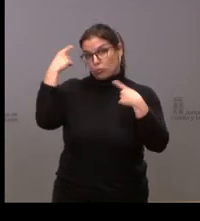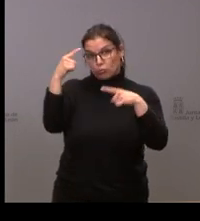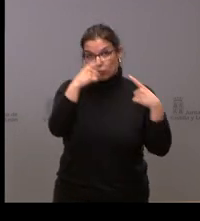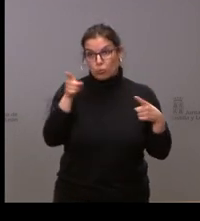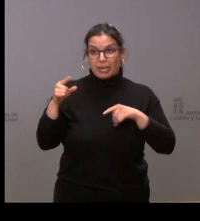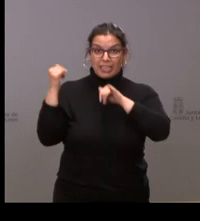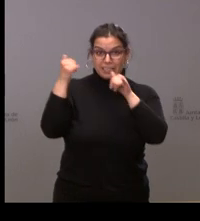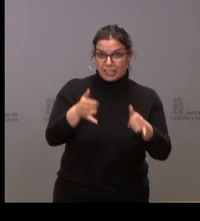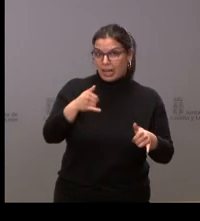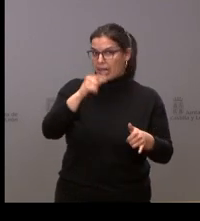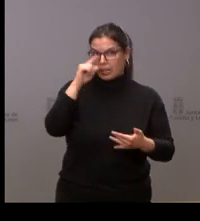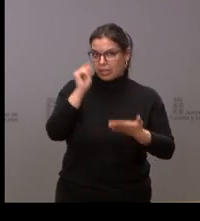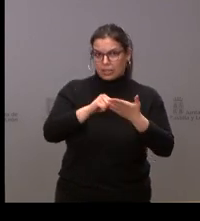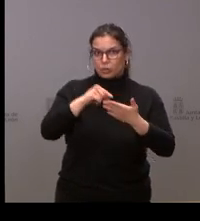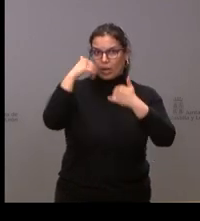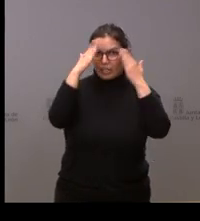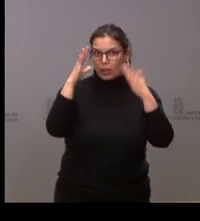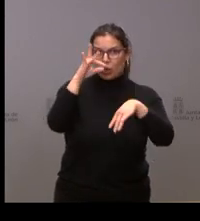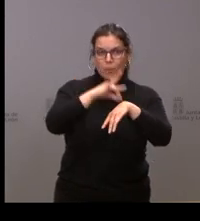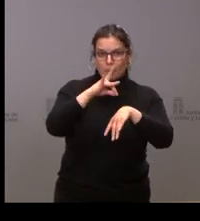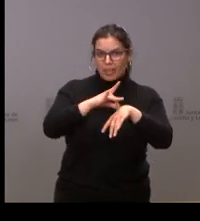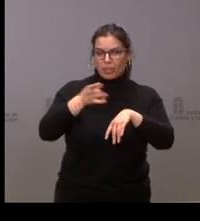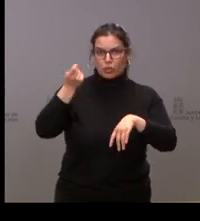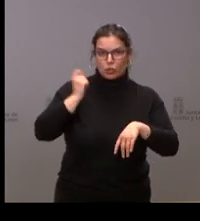asistencia sanitaria y de todo tipo.